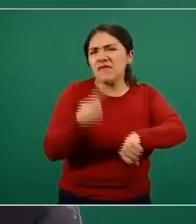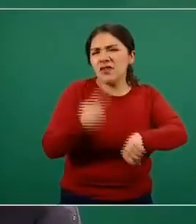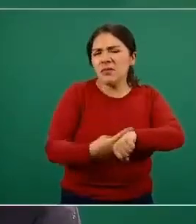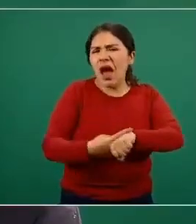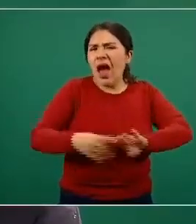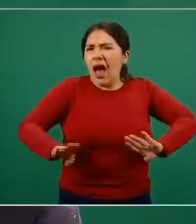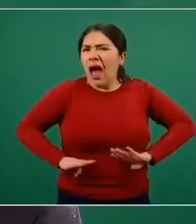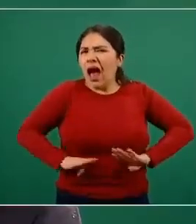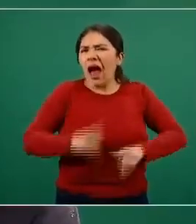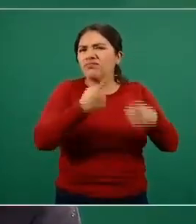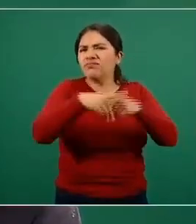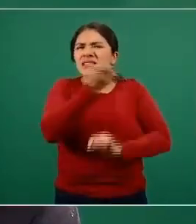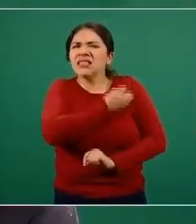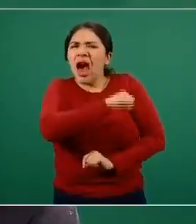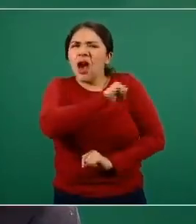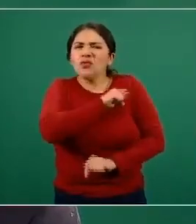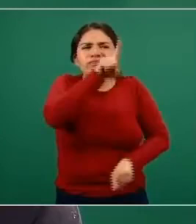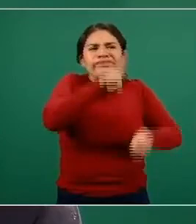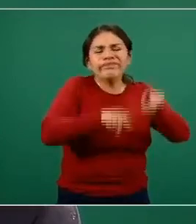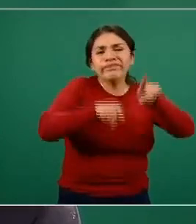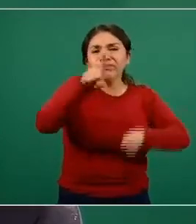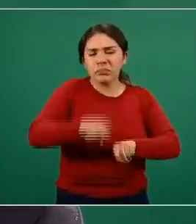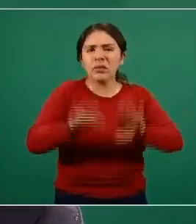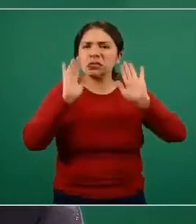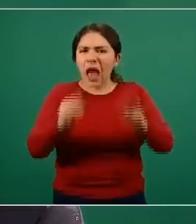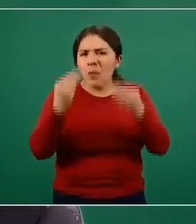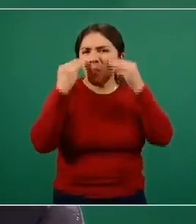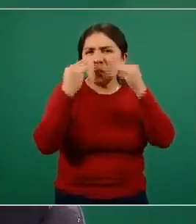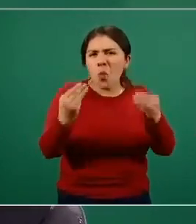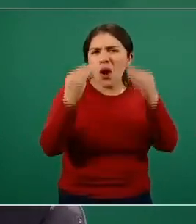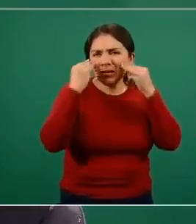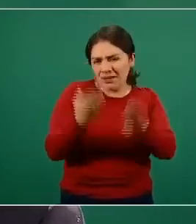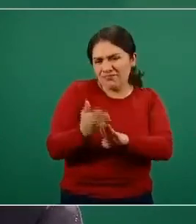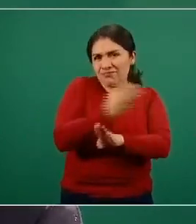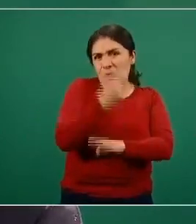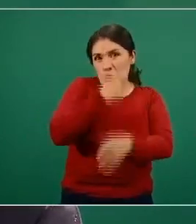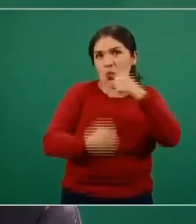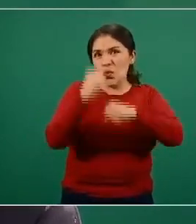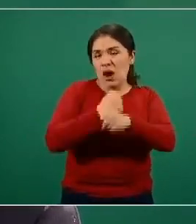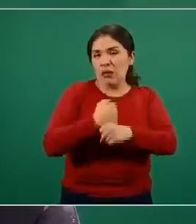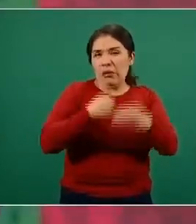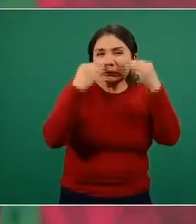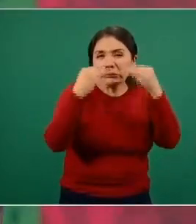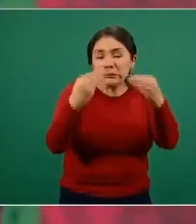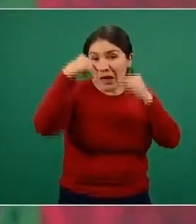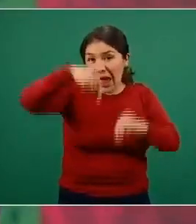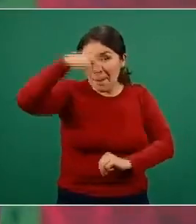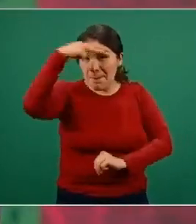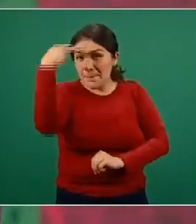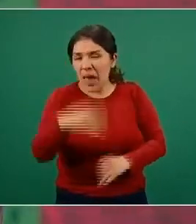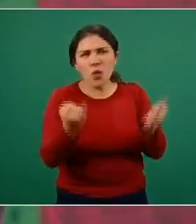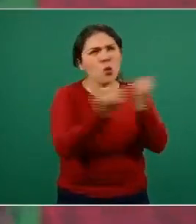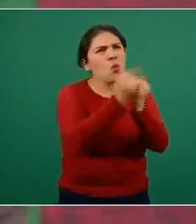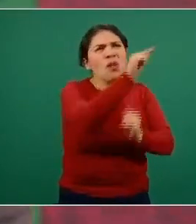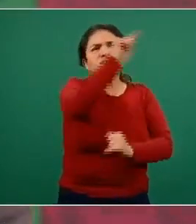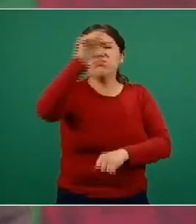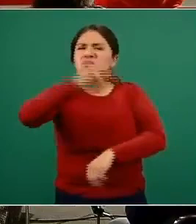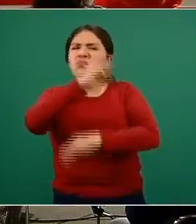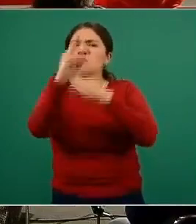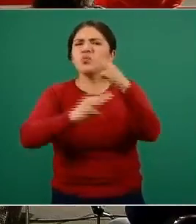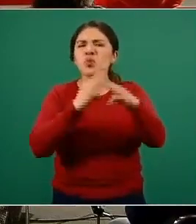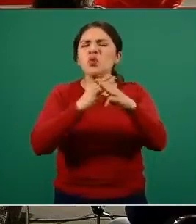que se ha demostrado a lo largo del primer año de la epidemia en México y en otras partes del mundo